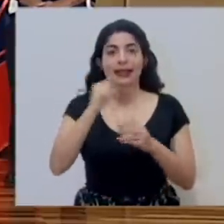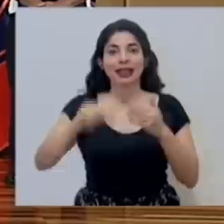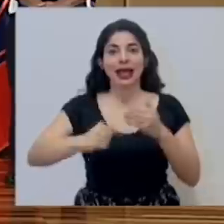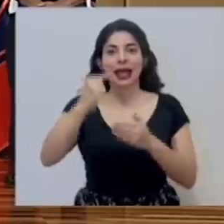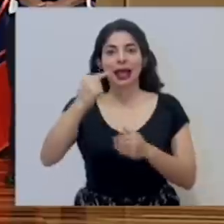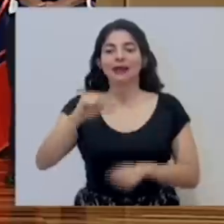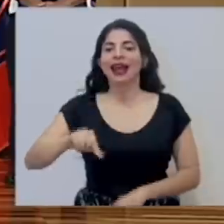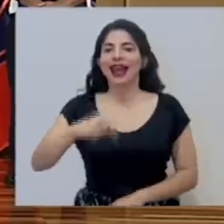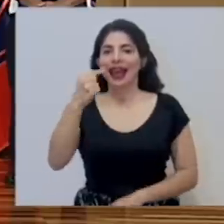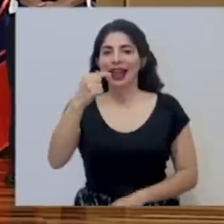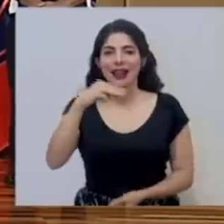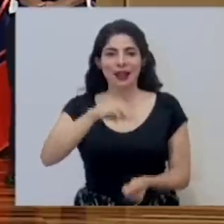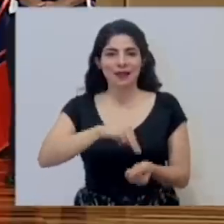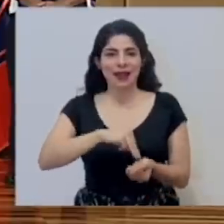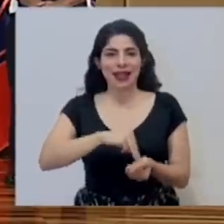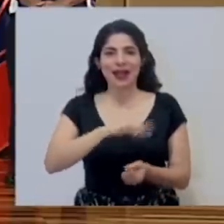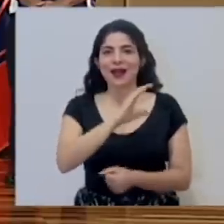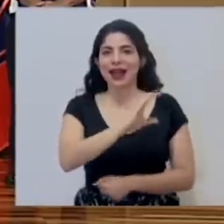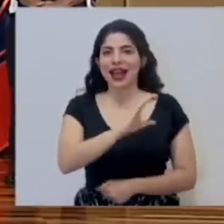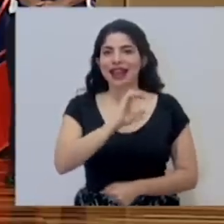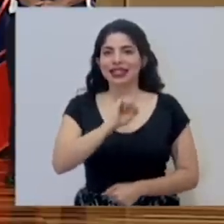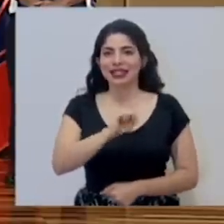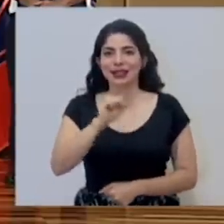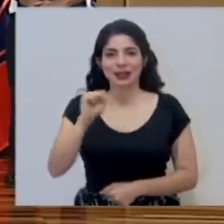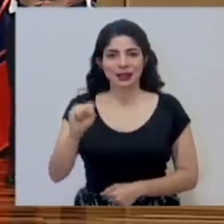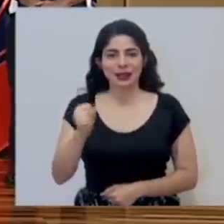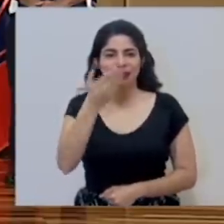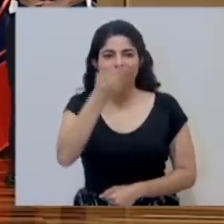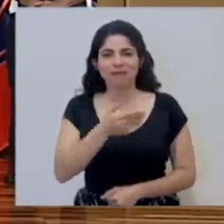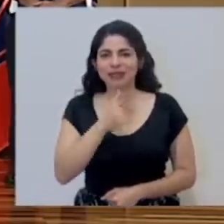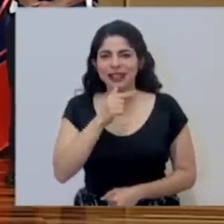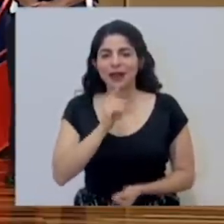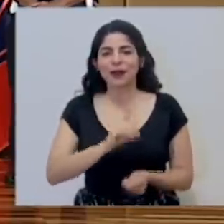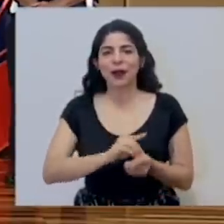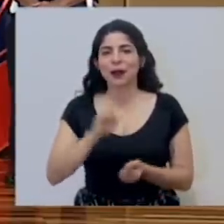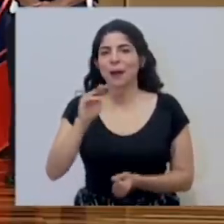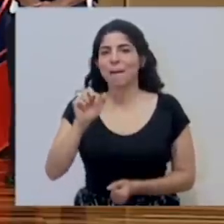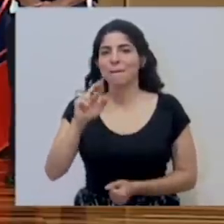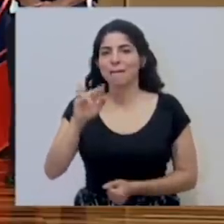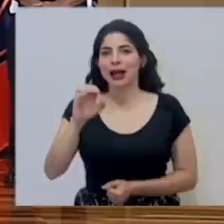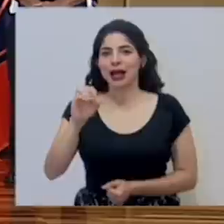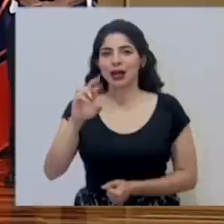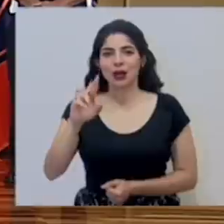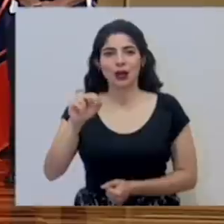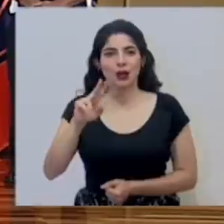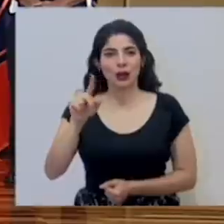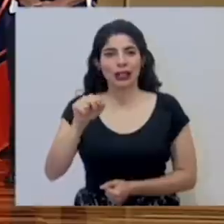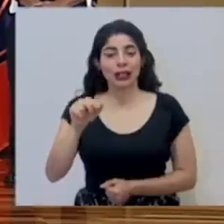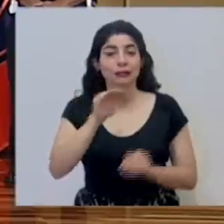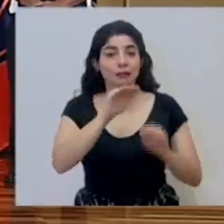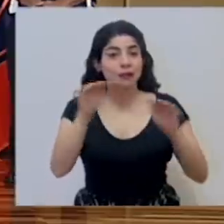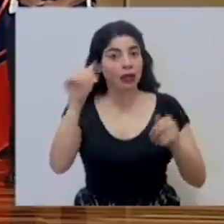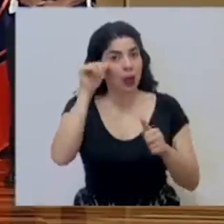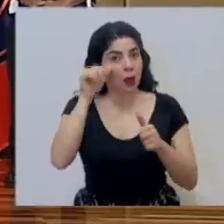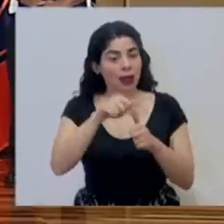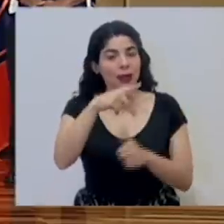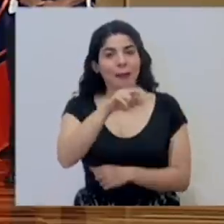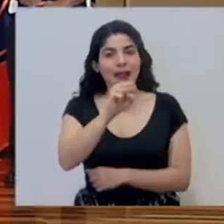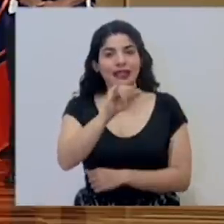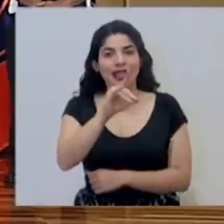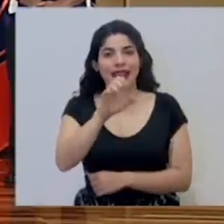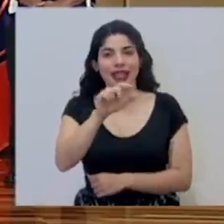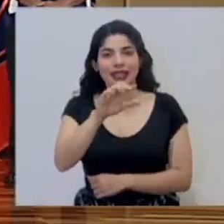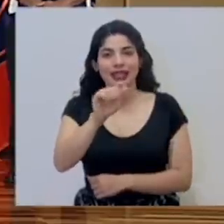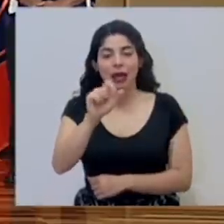Salas y el gerente médico de la caja costarricense de seguro social, el doctor Mario Ruiz. Le recordamos a la población el